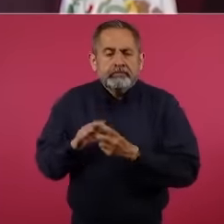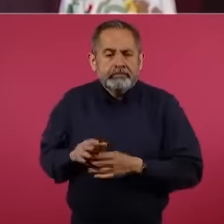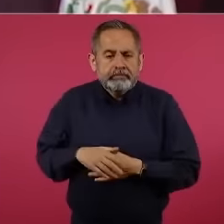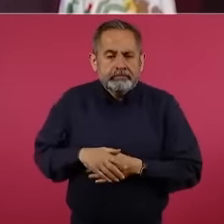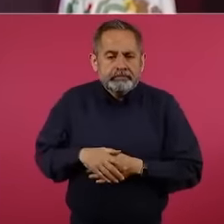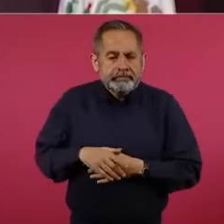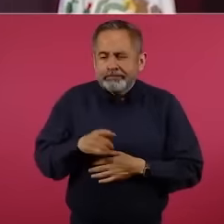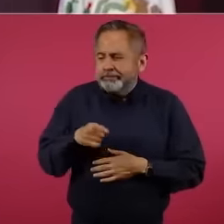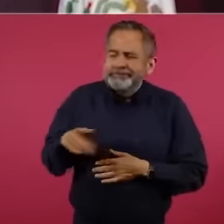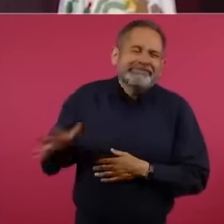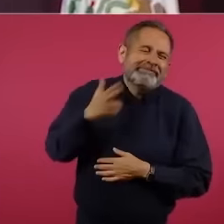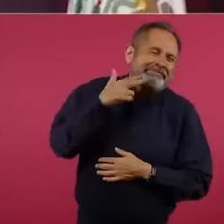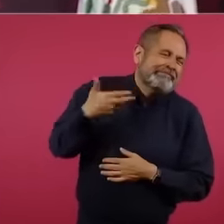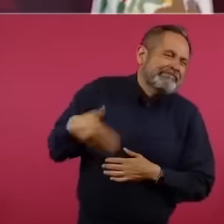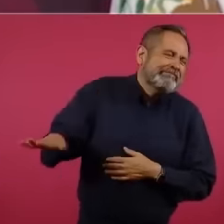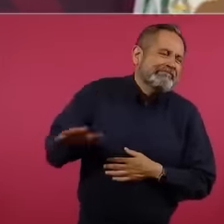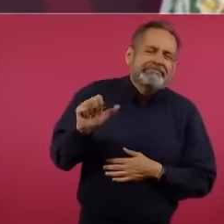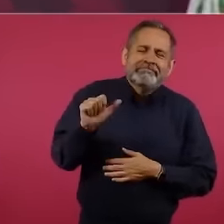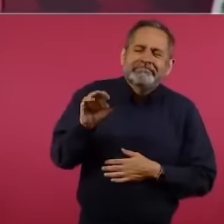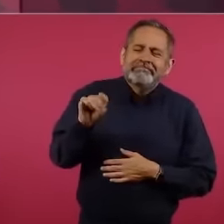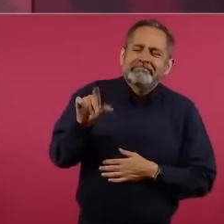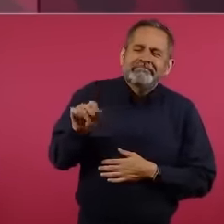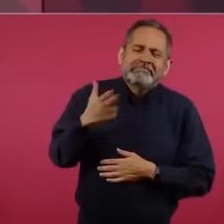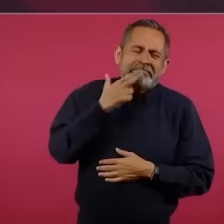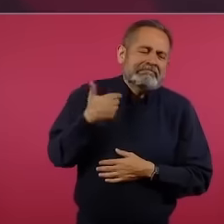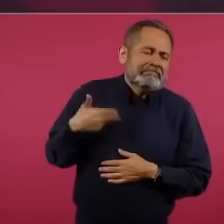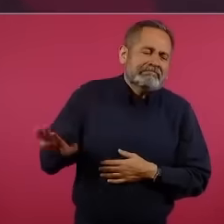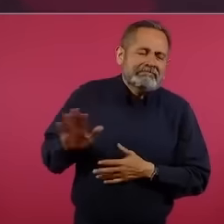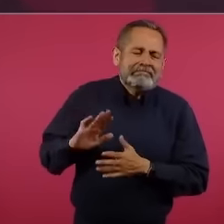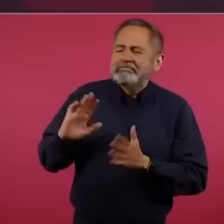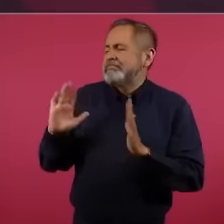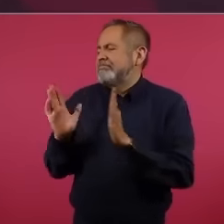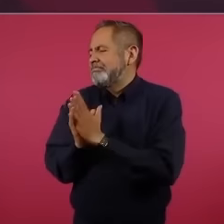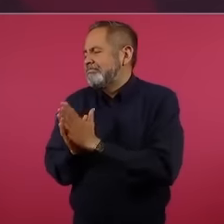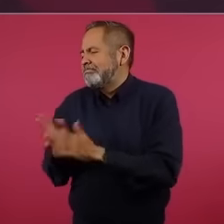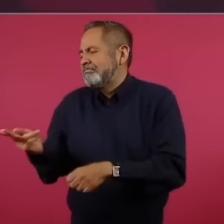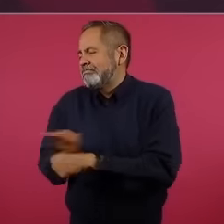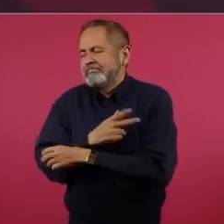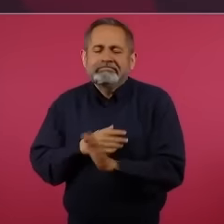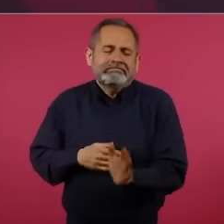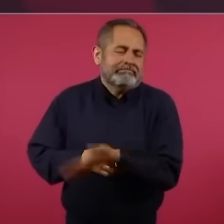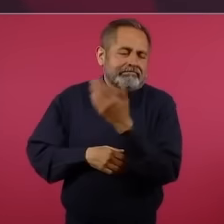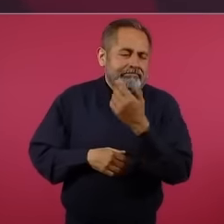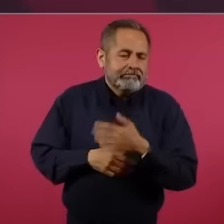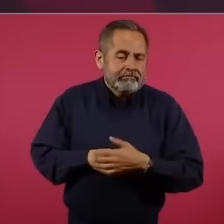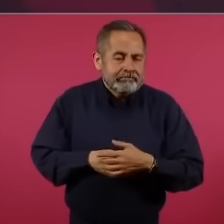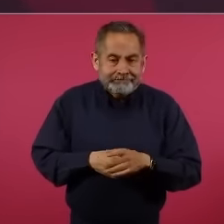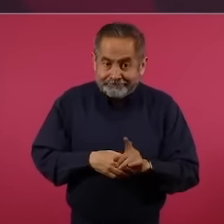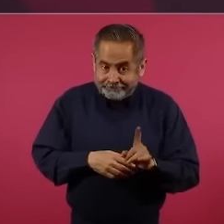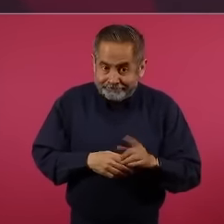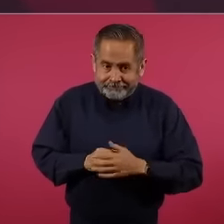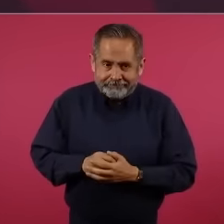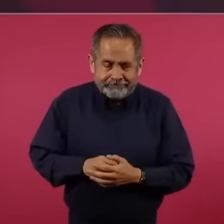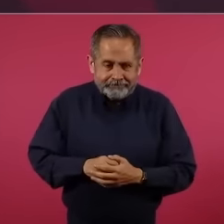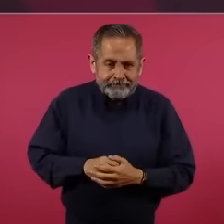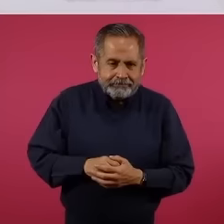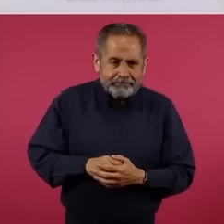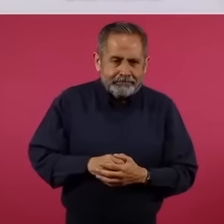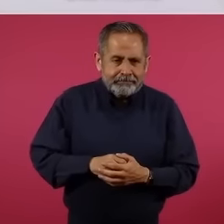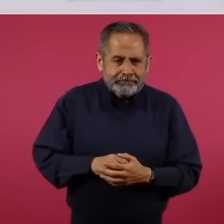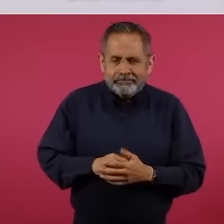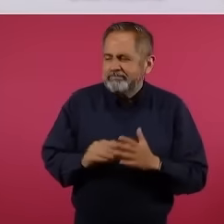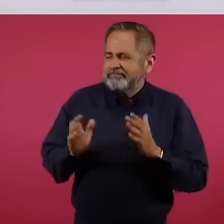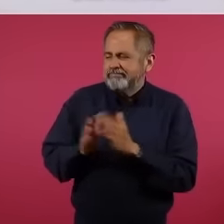daban por muertos, como al